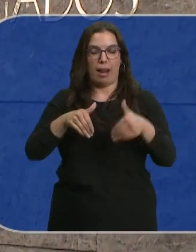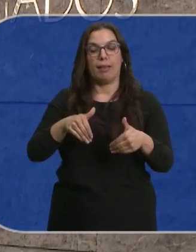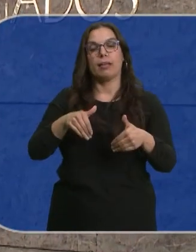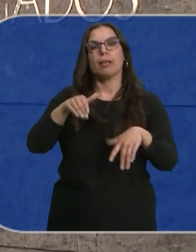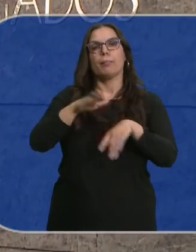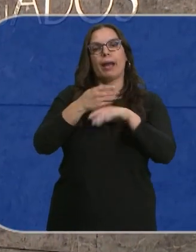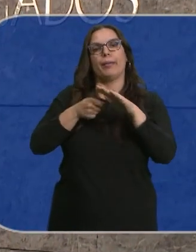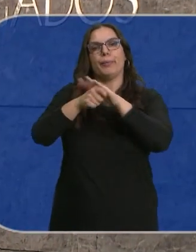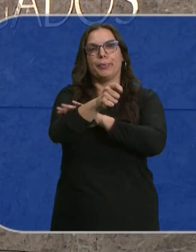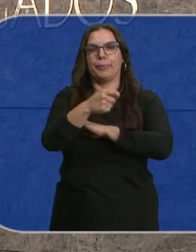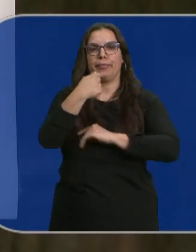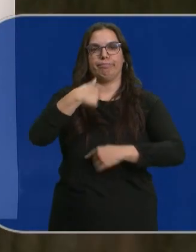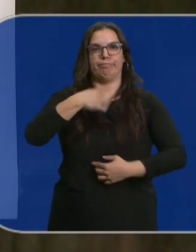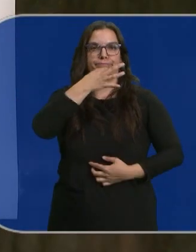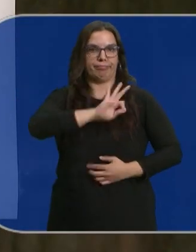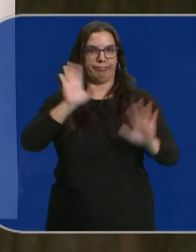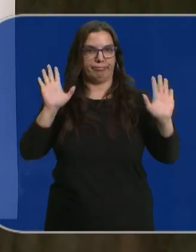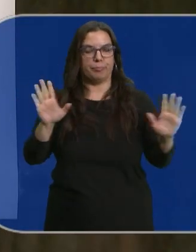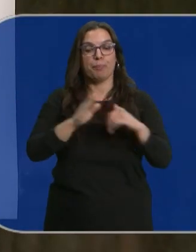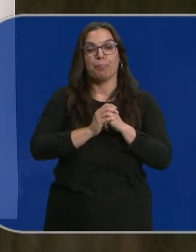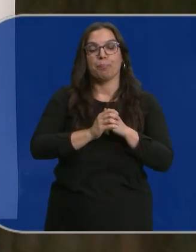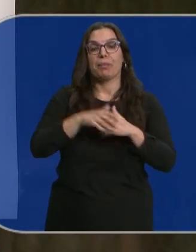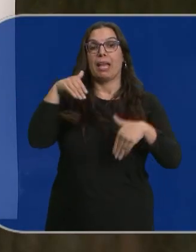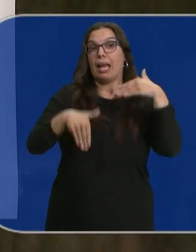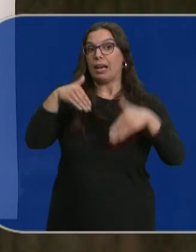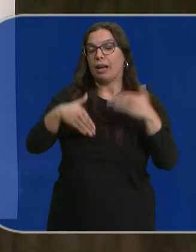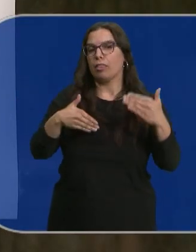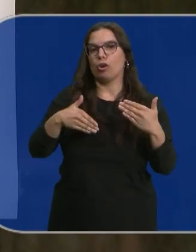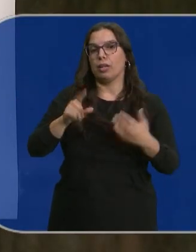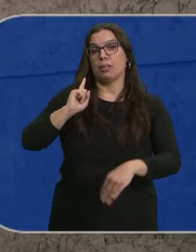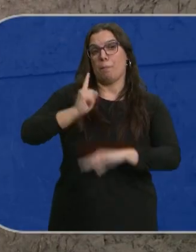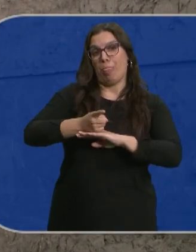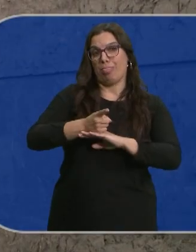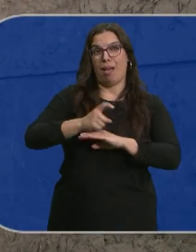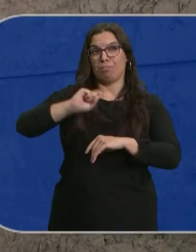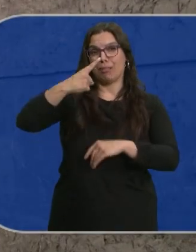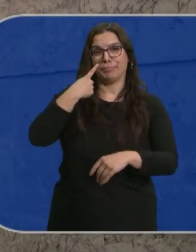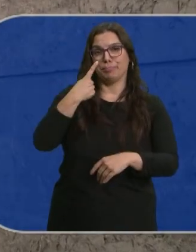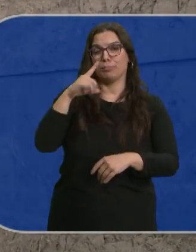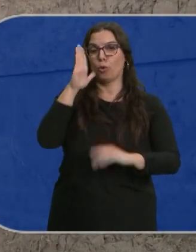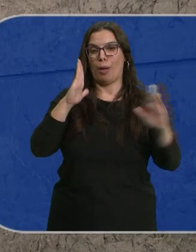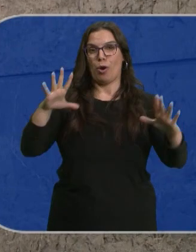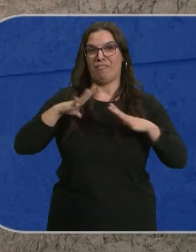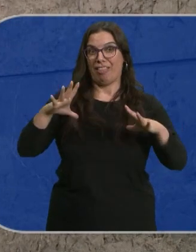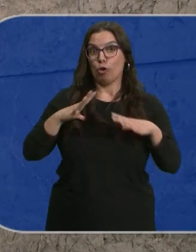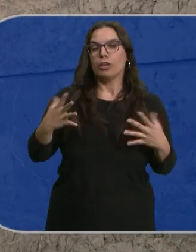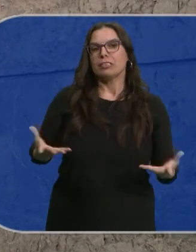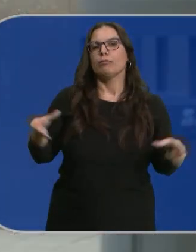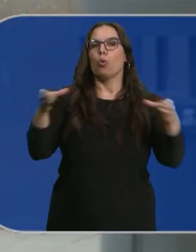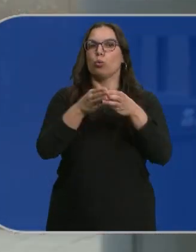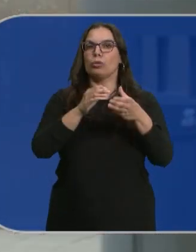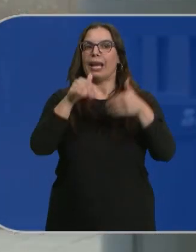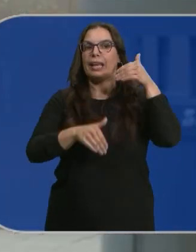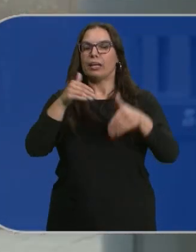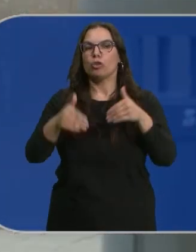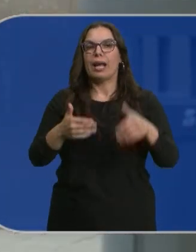permitan eximirse de participar. Estas elecciones marcadas por las vacaciones de verano han hecho que la Junta Electoral permita